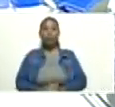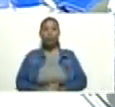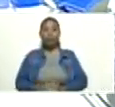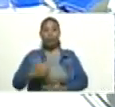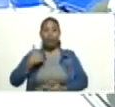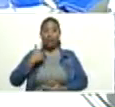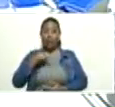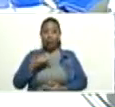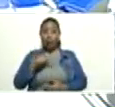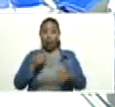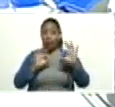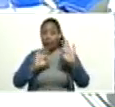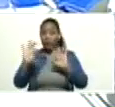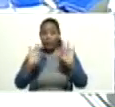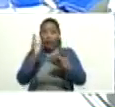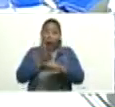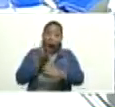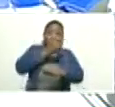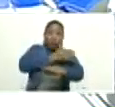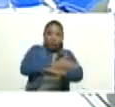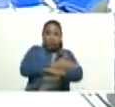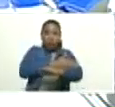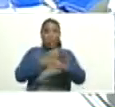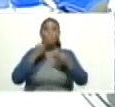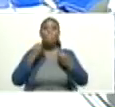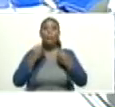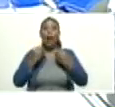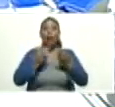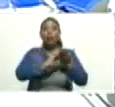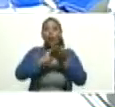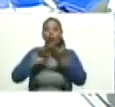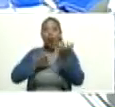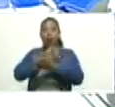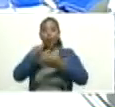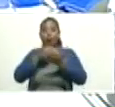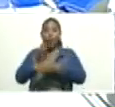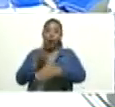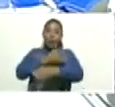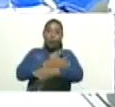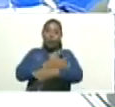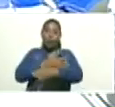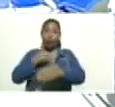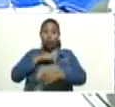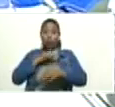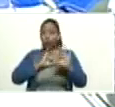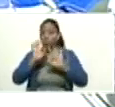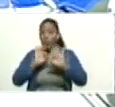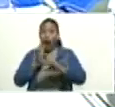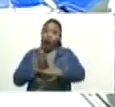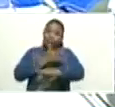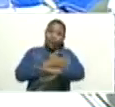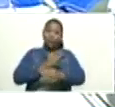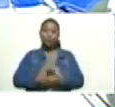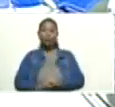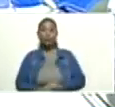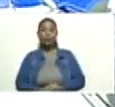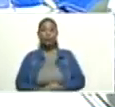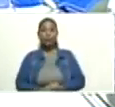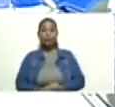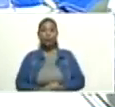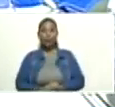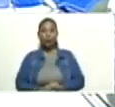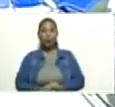que tomar medidas preventivas que ya nosotros estamos adelantando. Cuando nosotros